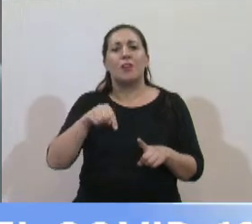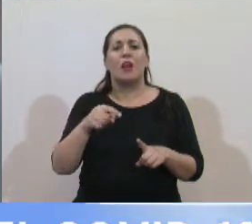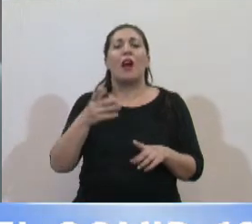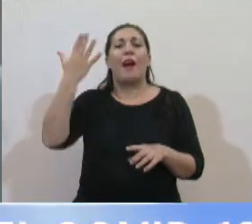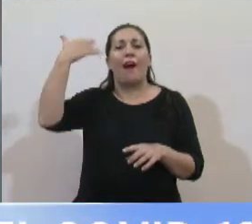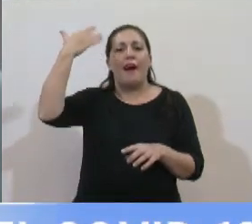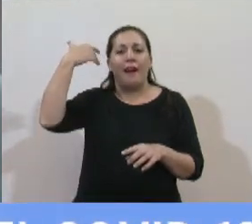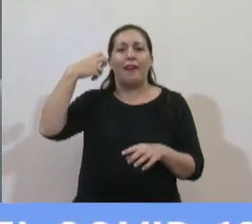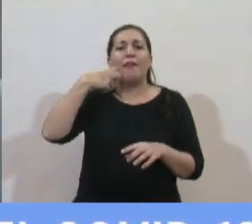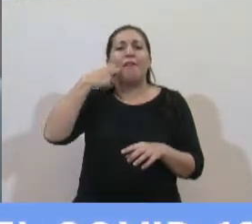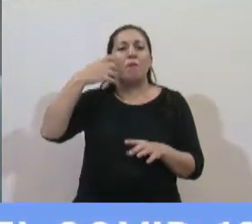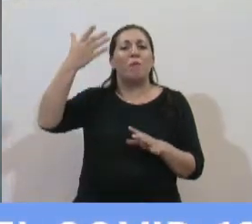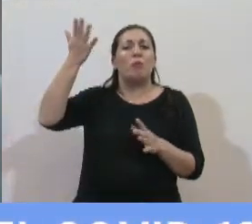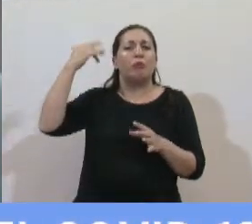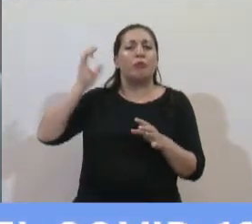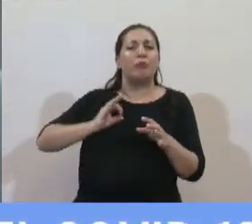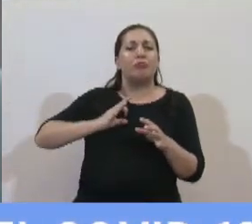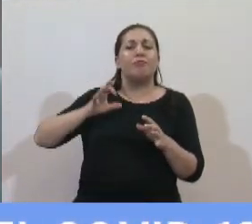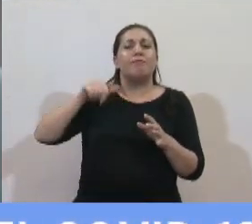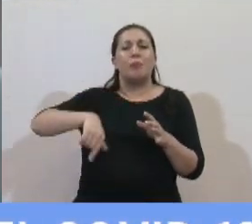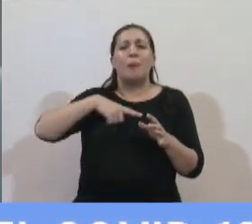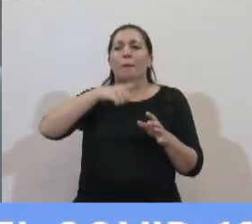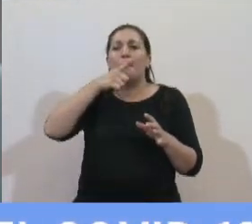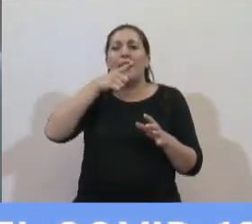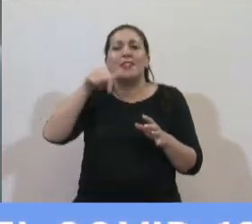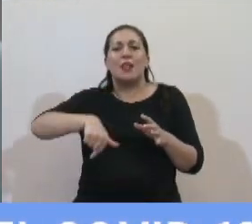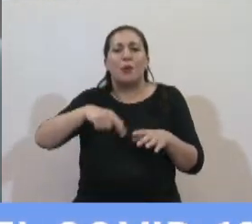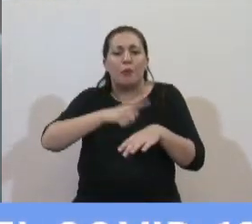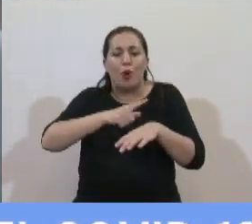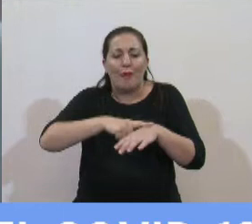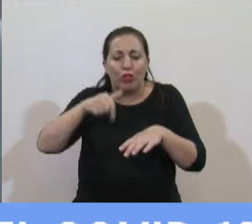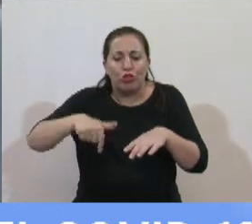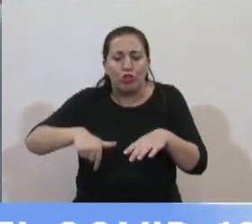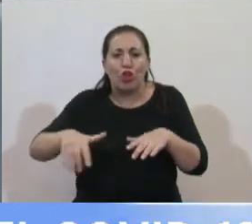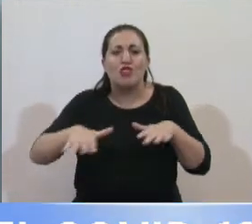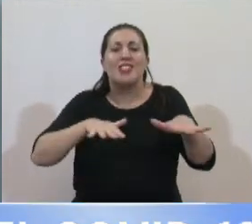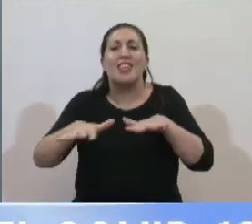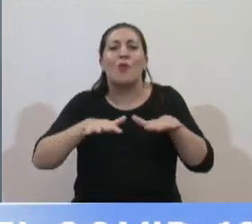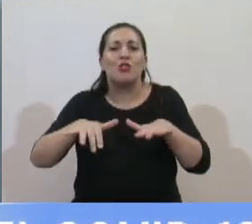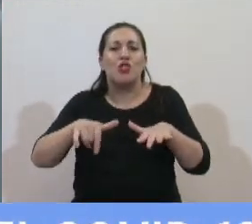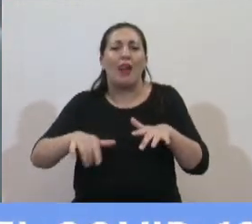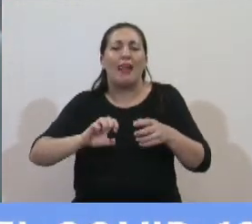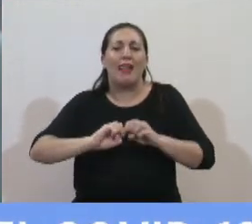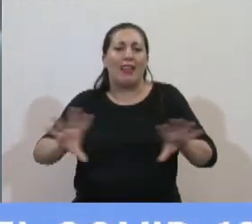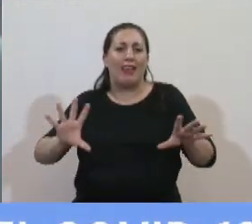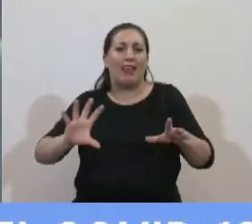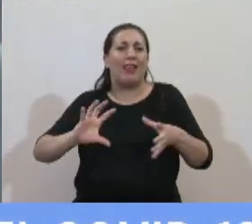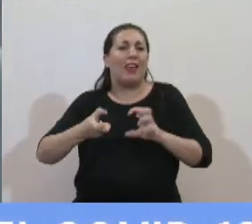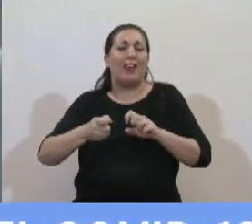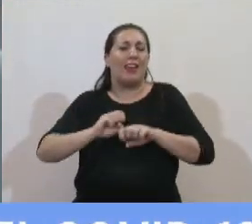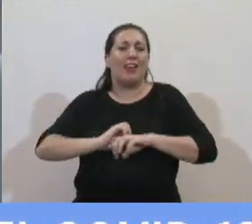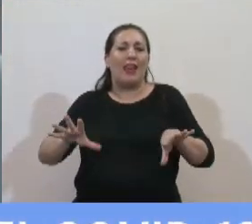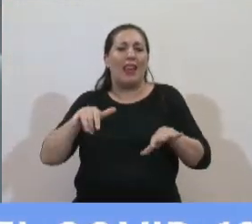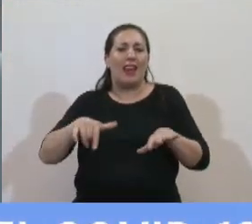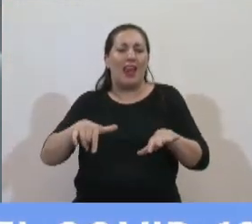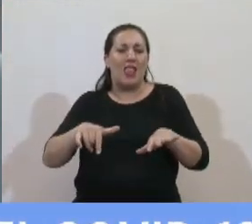viejas antinomias y que me parecen que no están a la altura de las circunstancias de la crisis inédita por la cual estamos